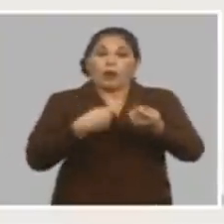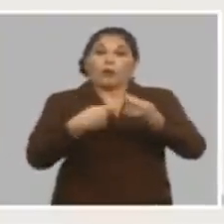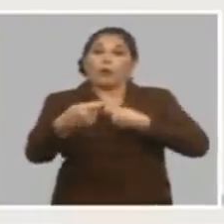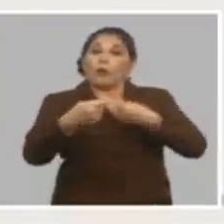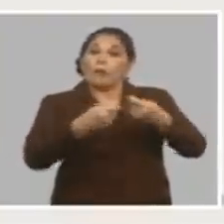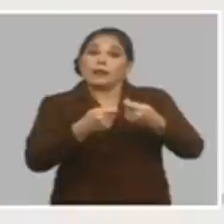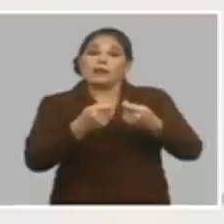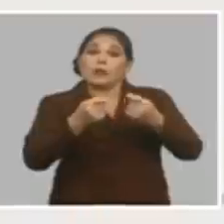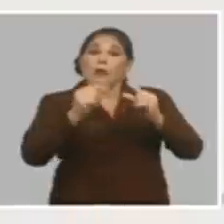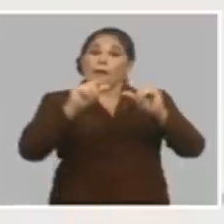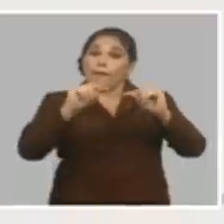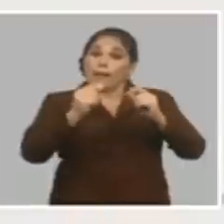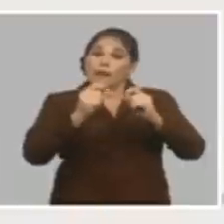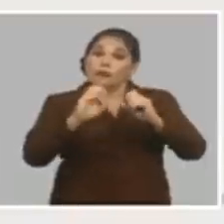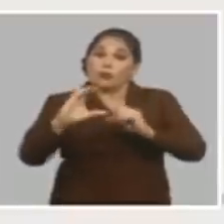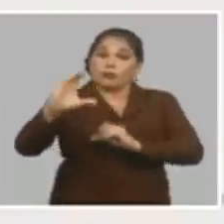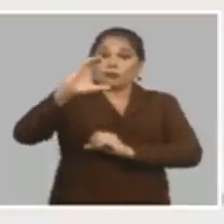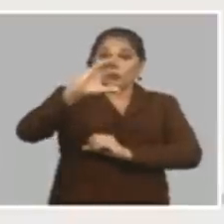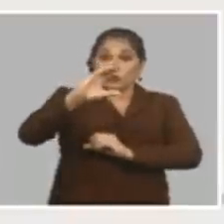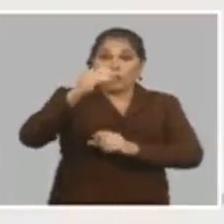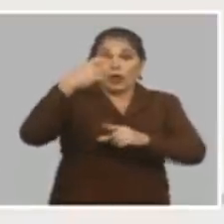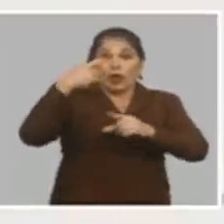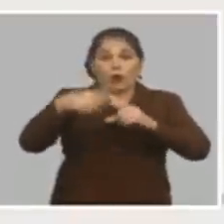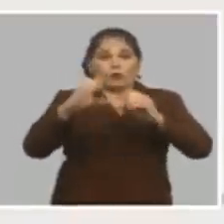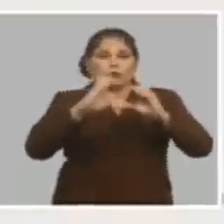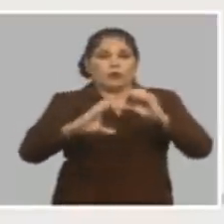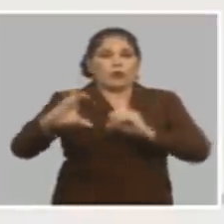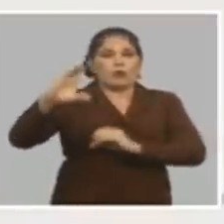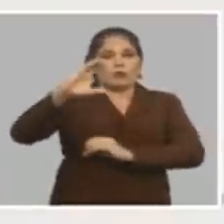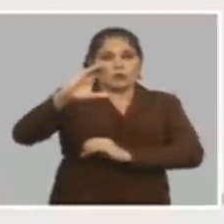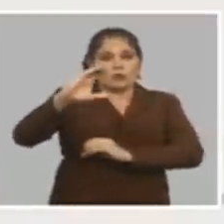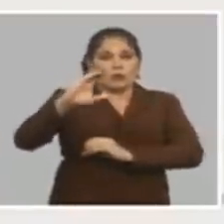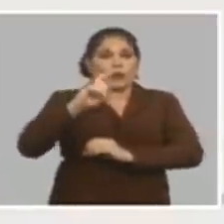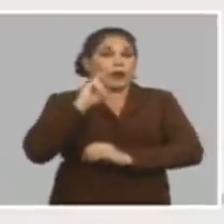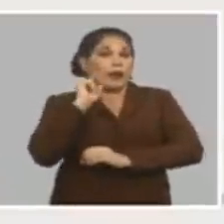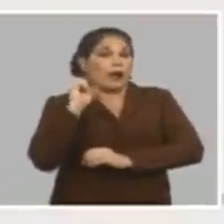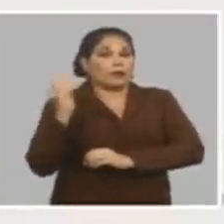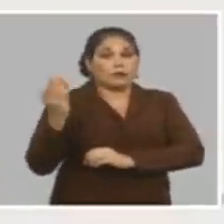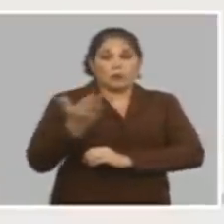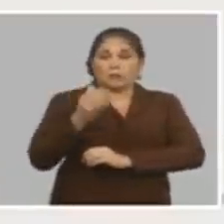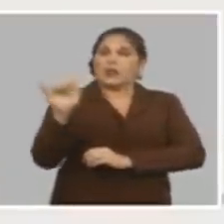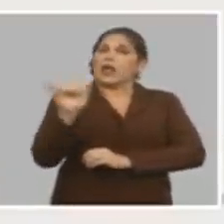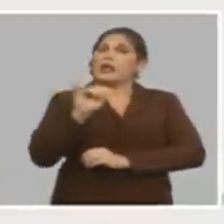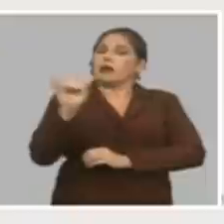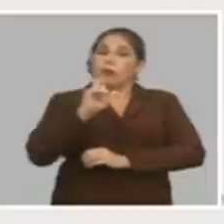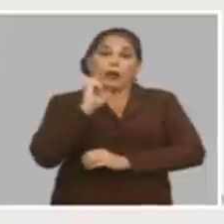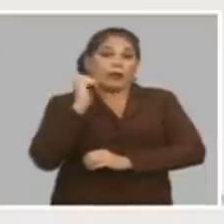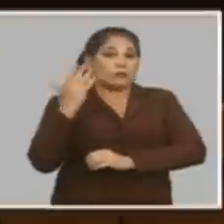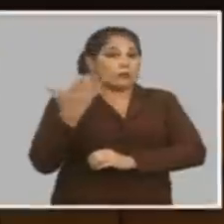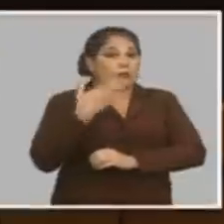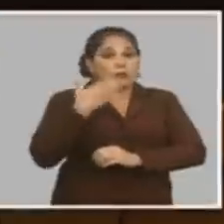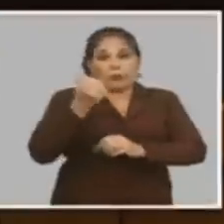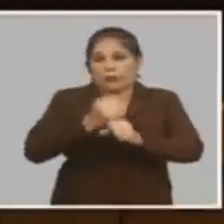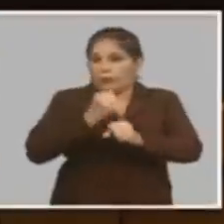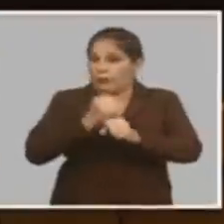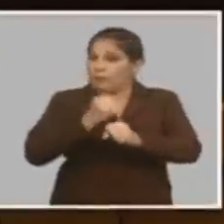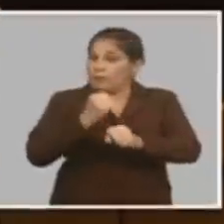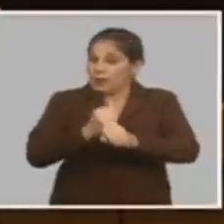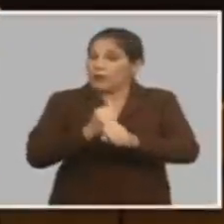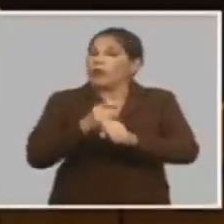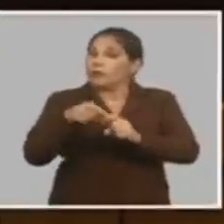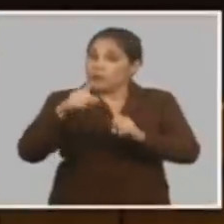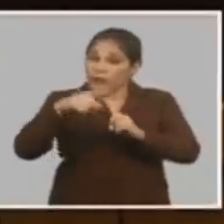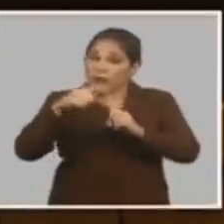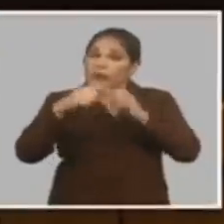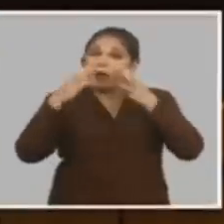si los precios suben los precios minoristas suben y en la gastronomía tendrán que hacer gastronomía eficiente esa es una